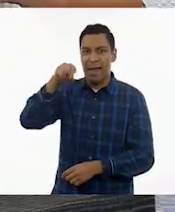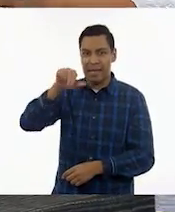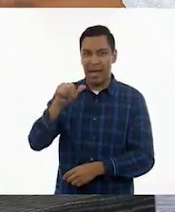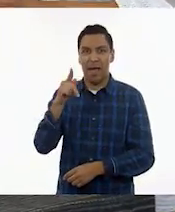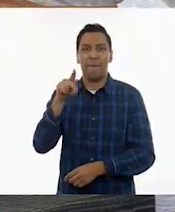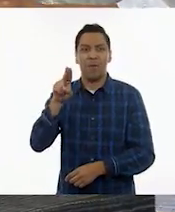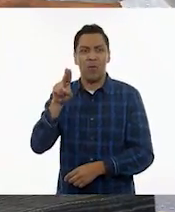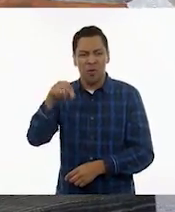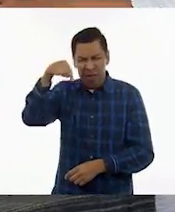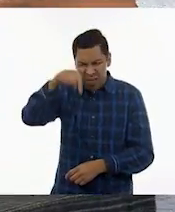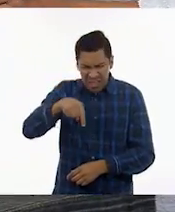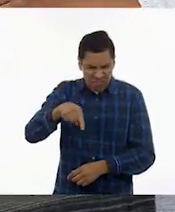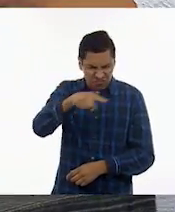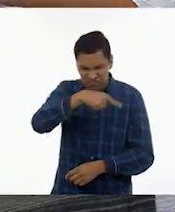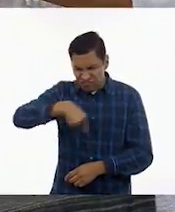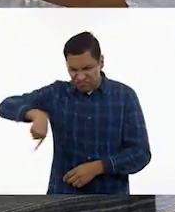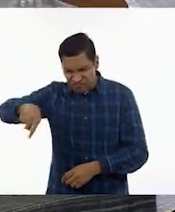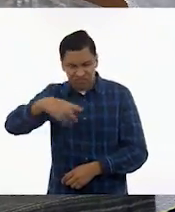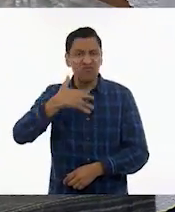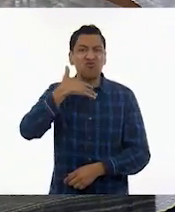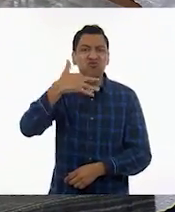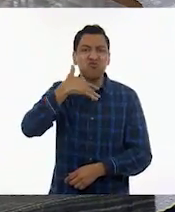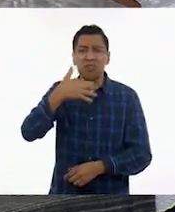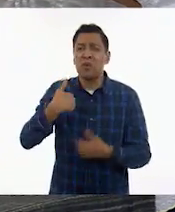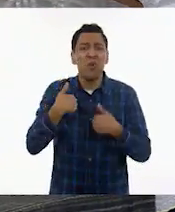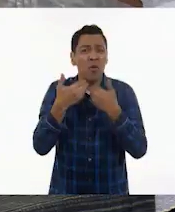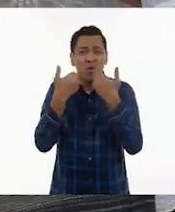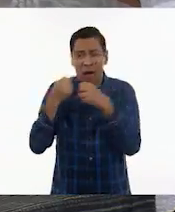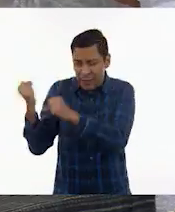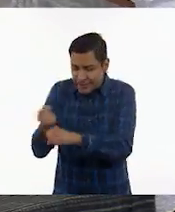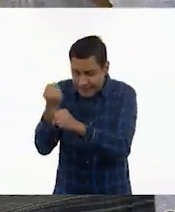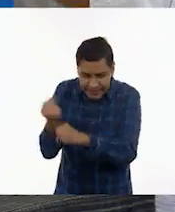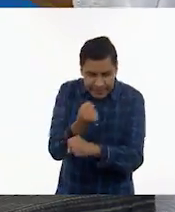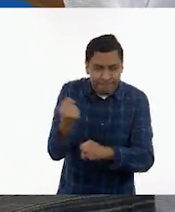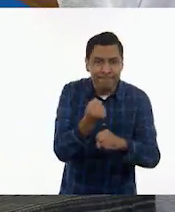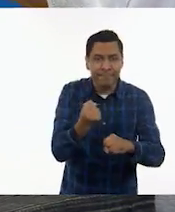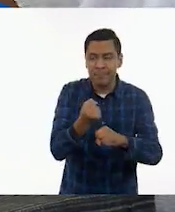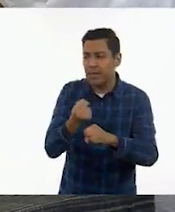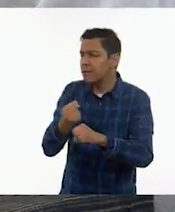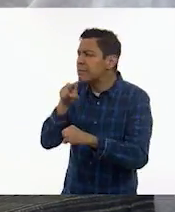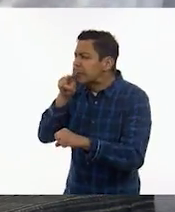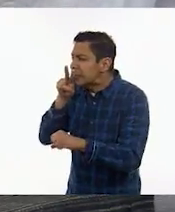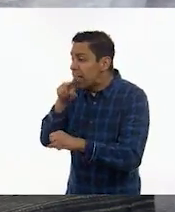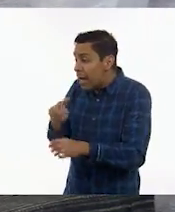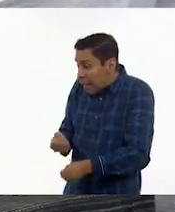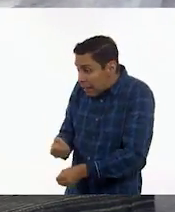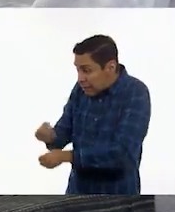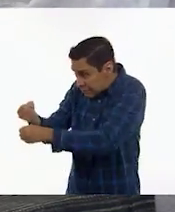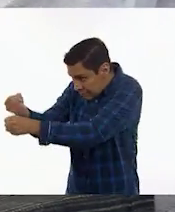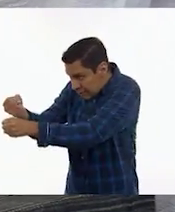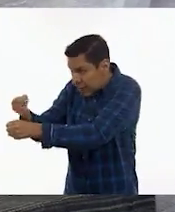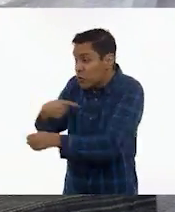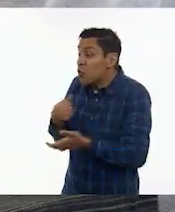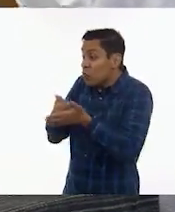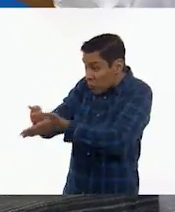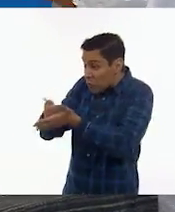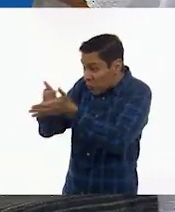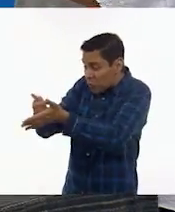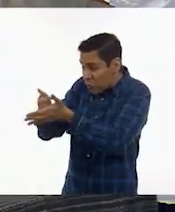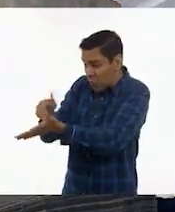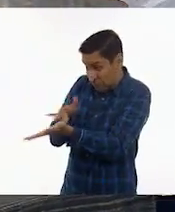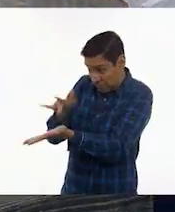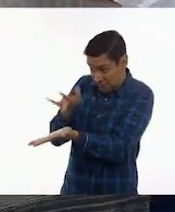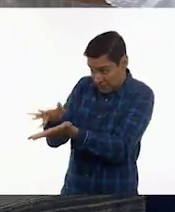este lugar está muy sucio y yo no tengo escoba. Ay, aquí está la escoba. Gracias, Yo te ayudo, yo te